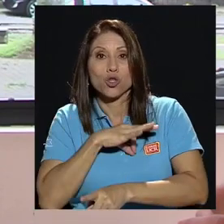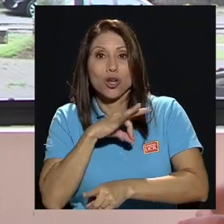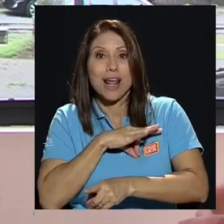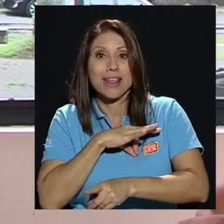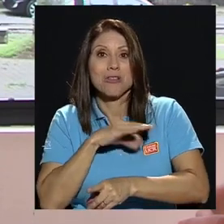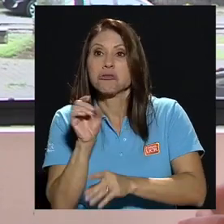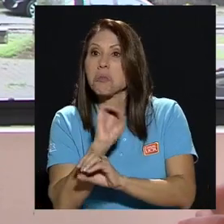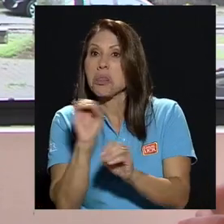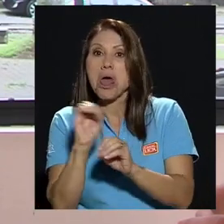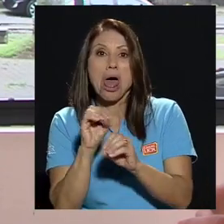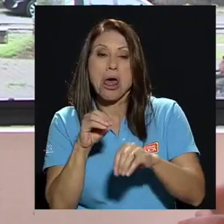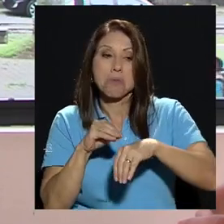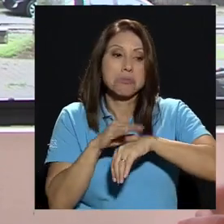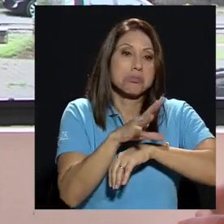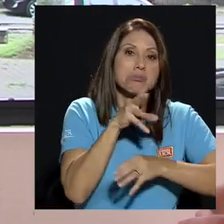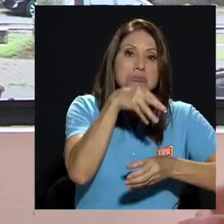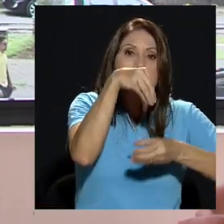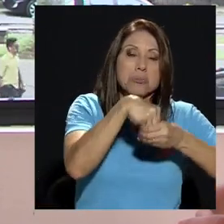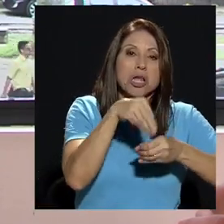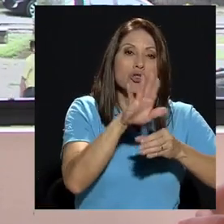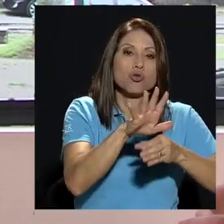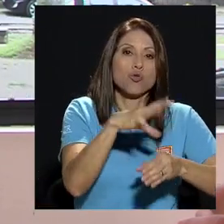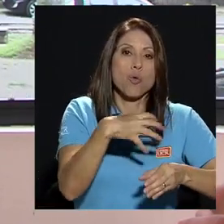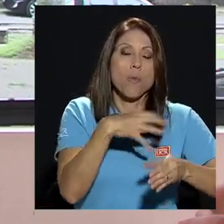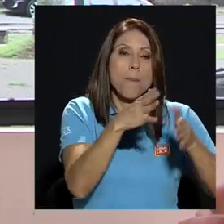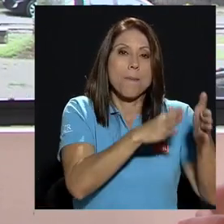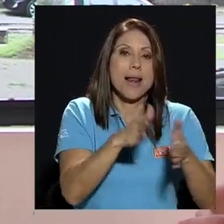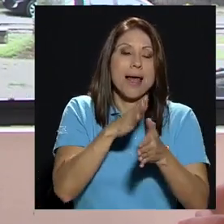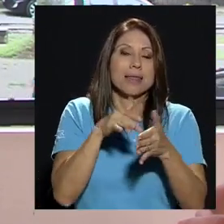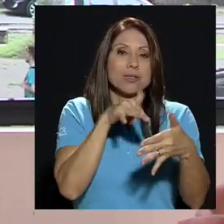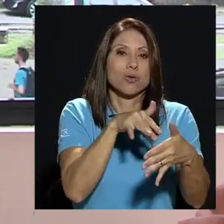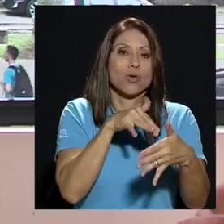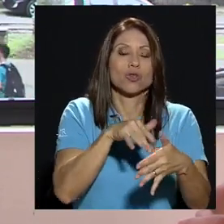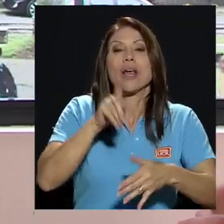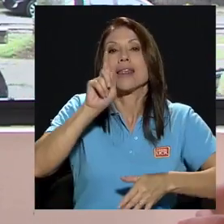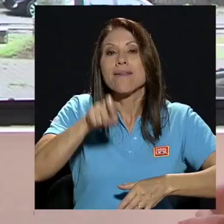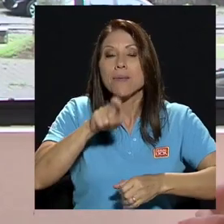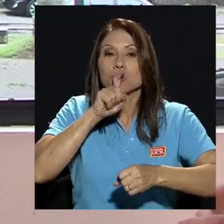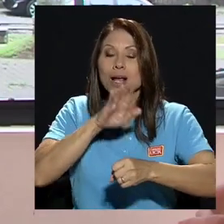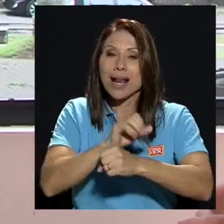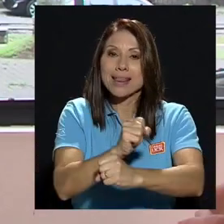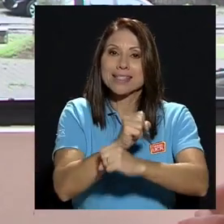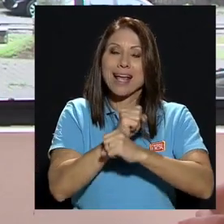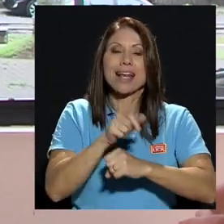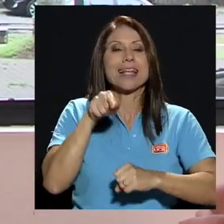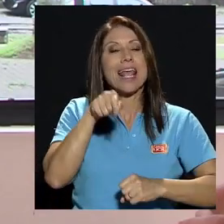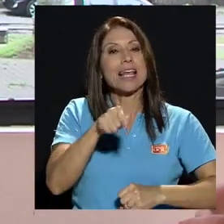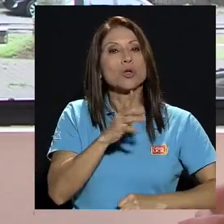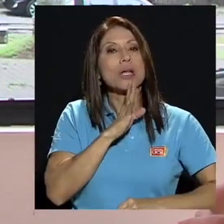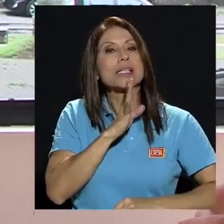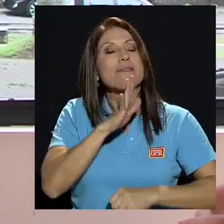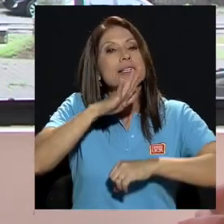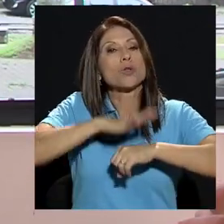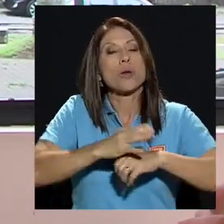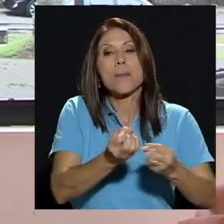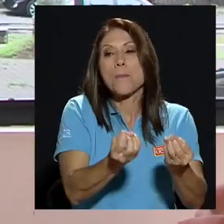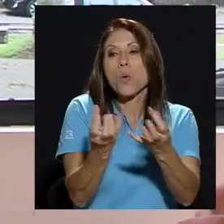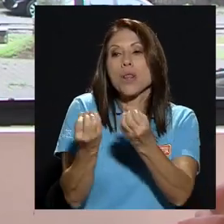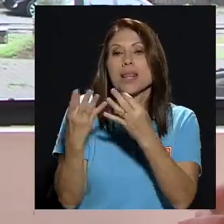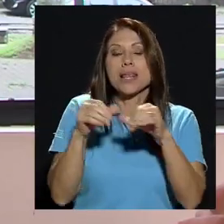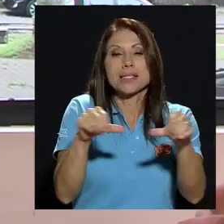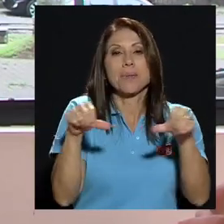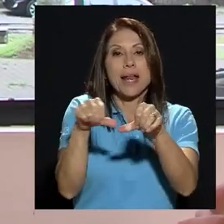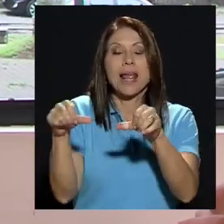modernizar agilizar buscar que ese discurso de multidisciplinaridad sea más efectivo y por supuesto